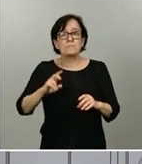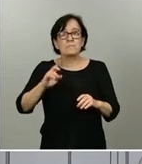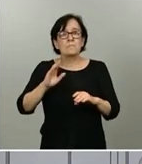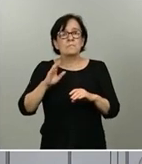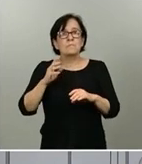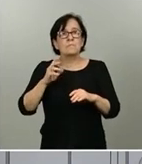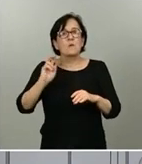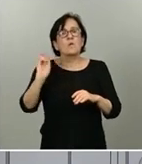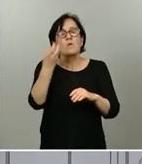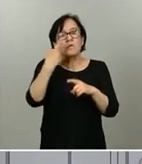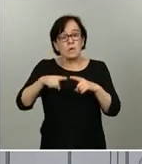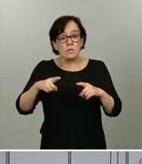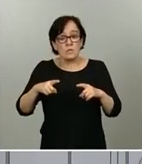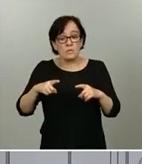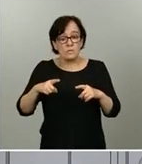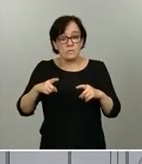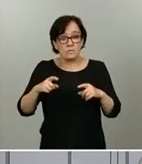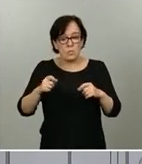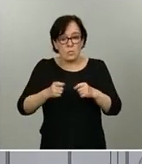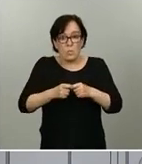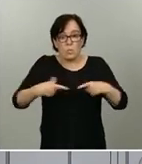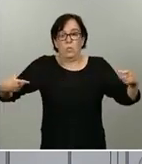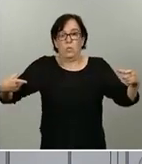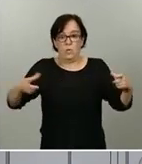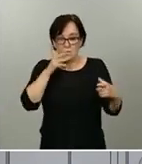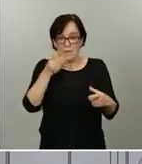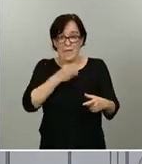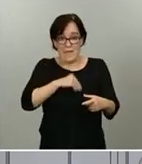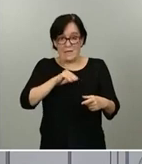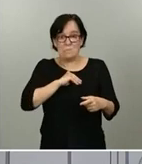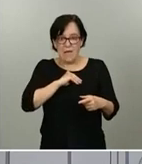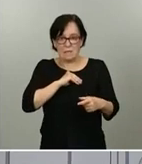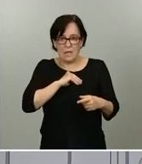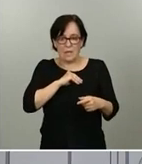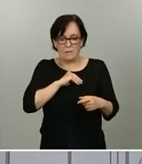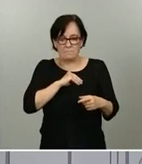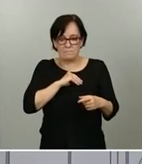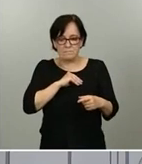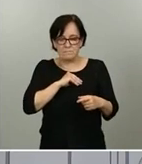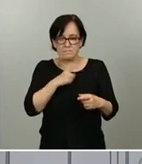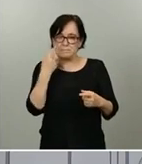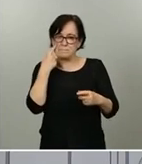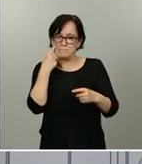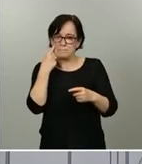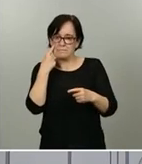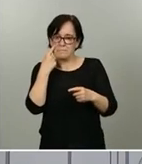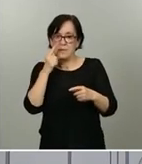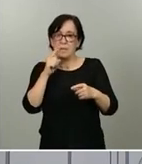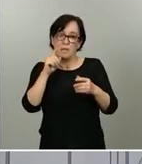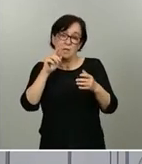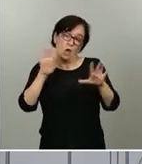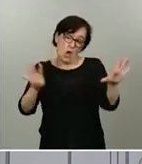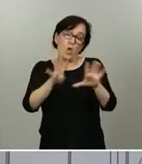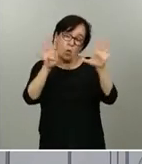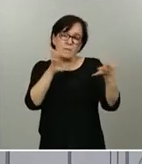cuando hubo un incremento importante de casos en España que se observó el día 9. Esa es otra cuestión y, a